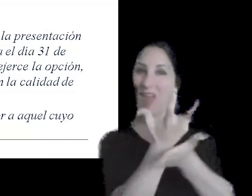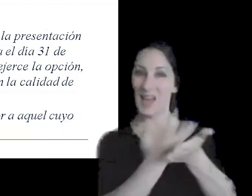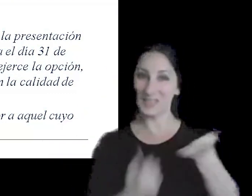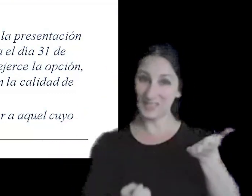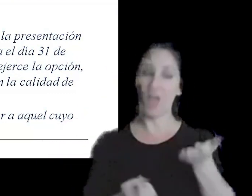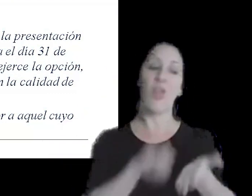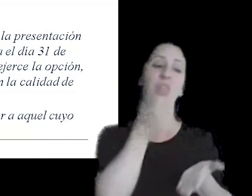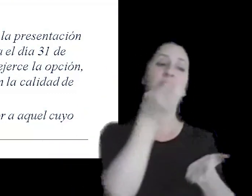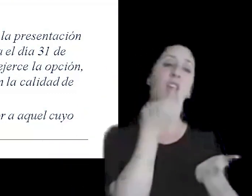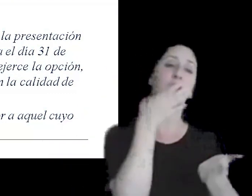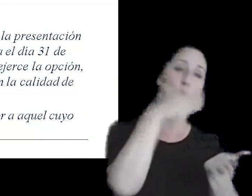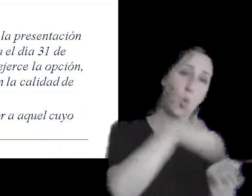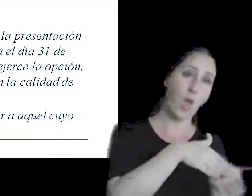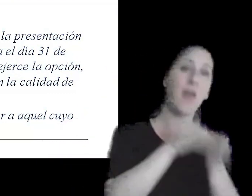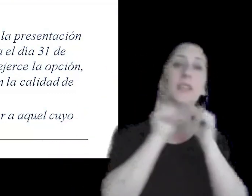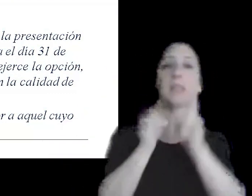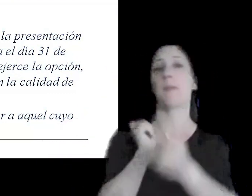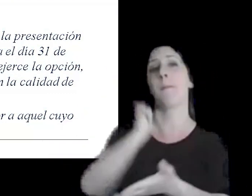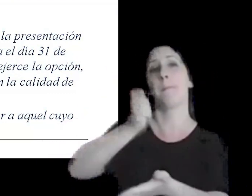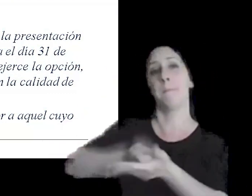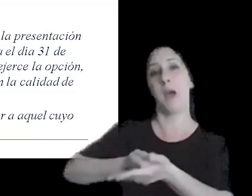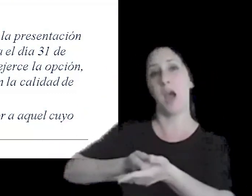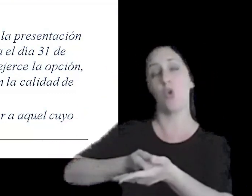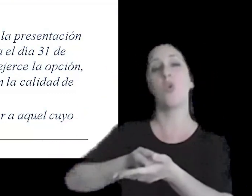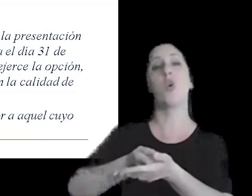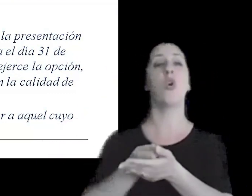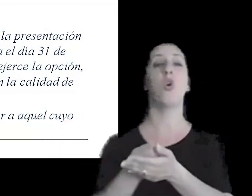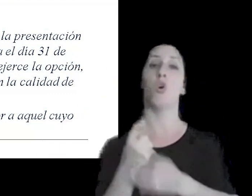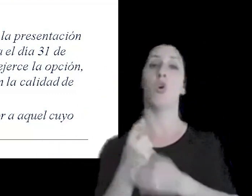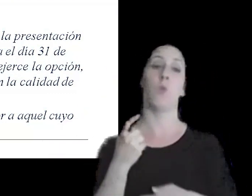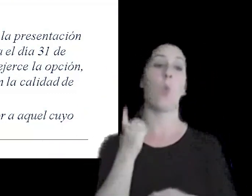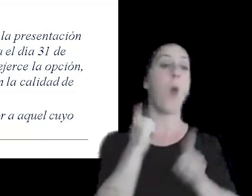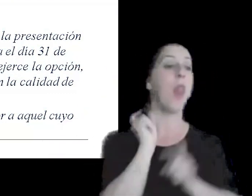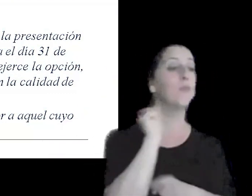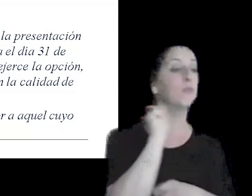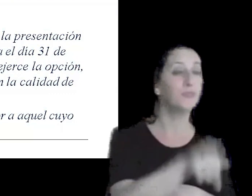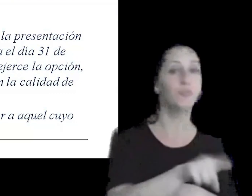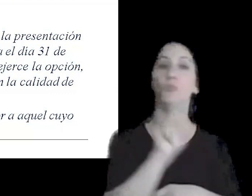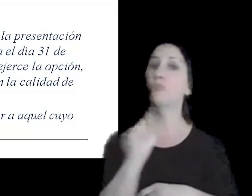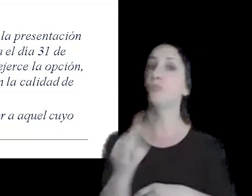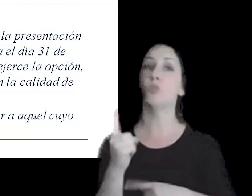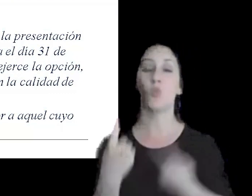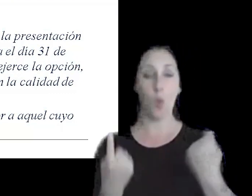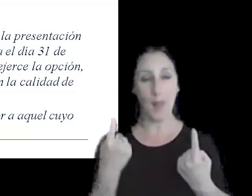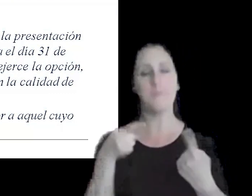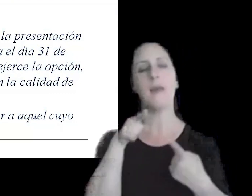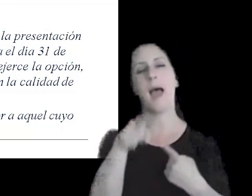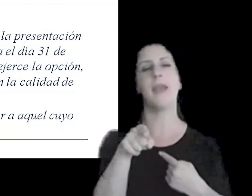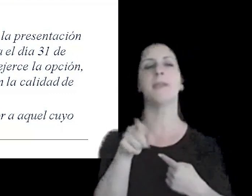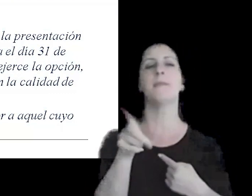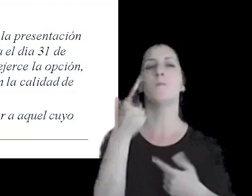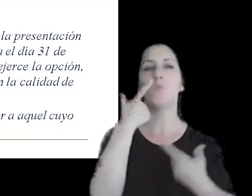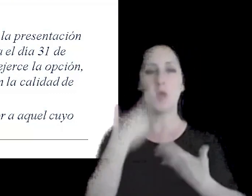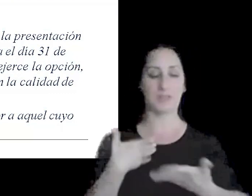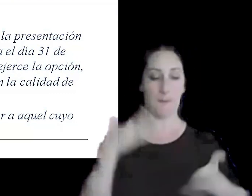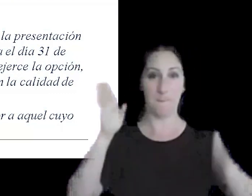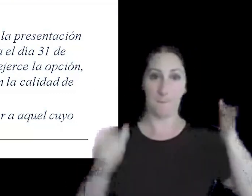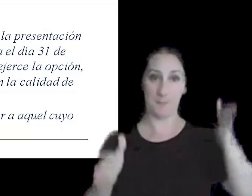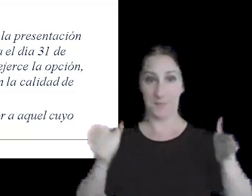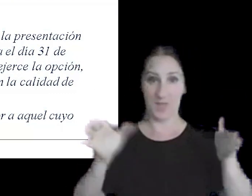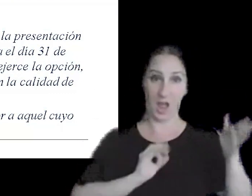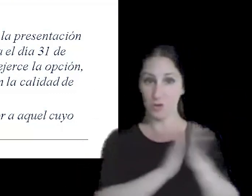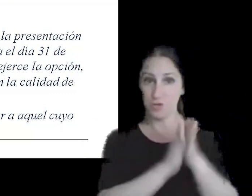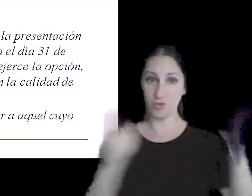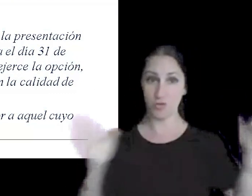declaración jurada como para el pago en caso de corresponder y acá nos hacen medir el periodo fiscal cerrado